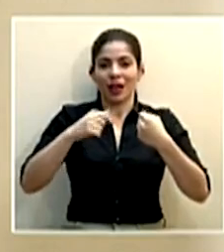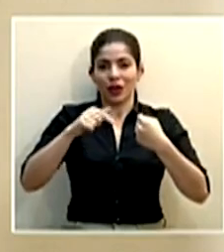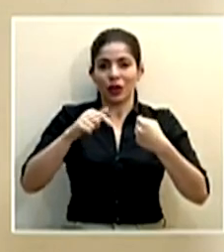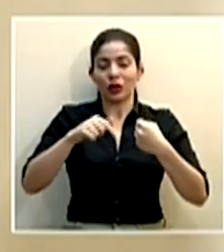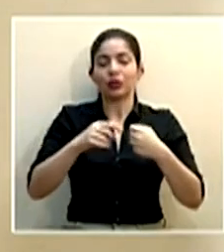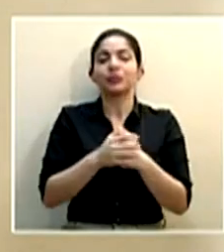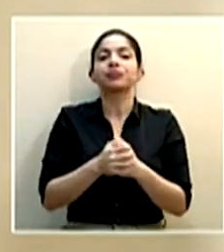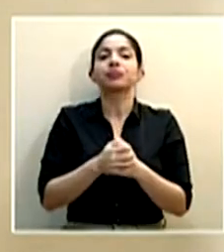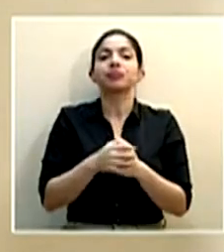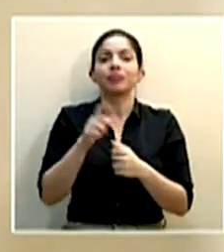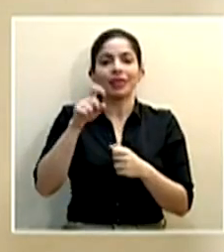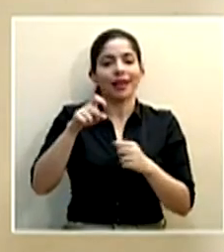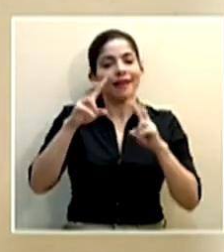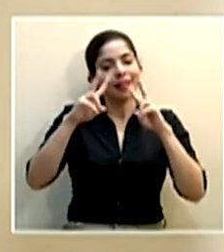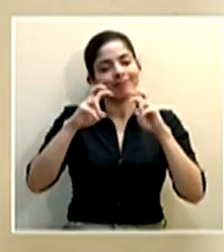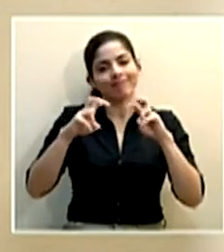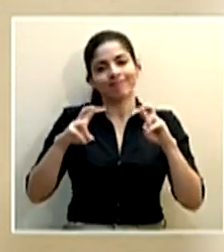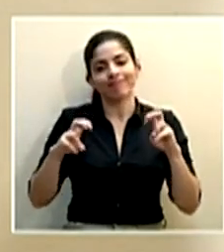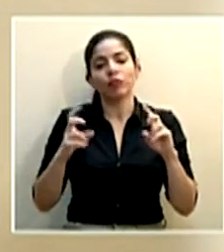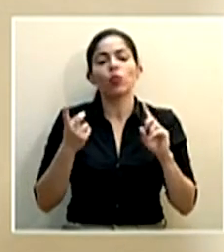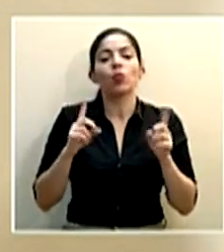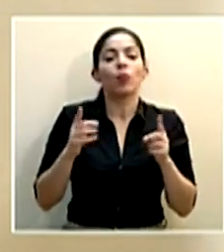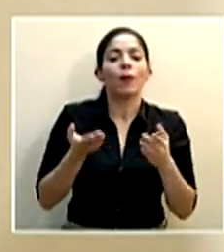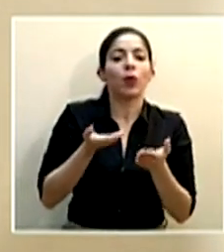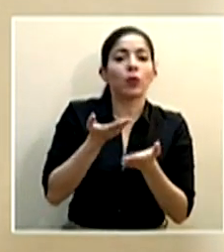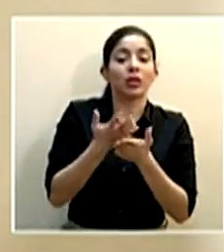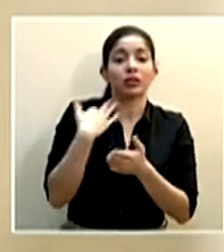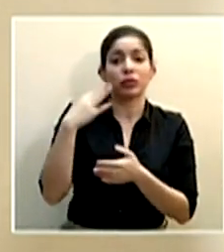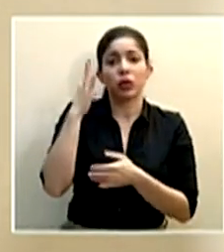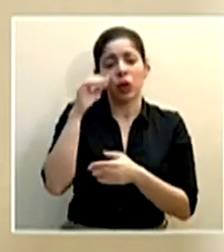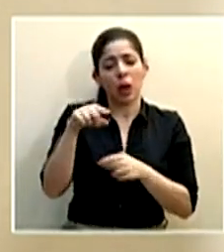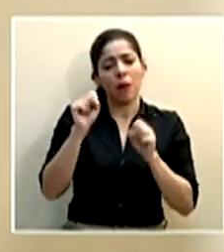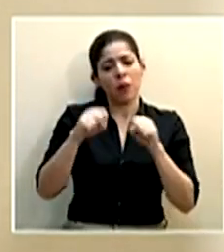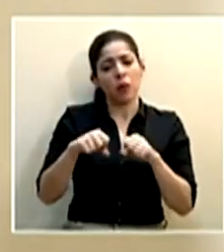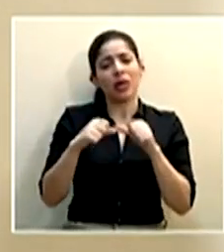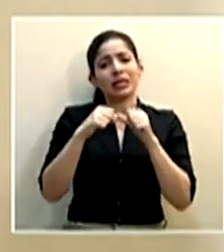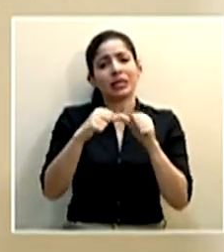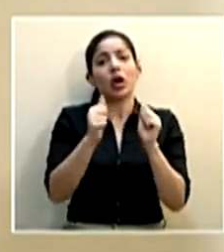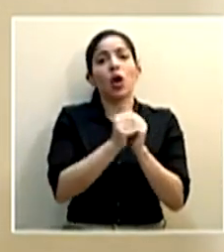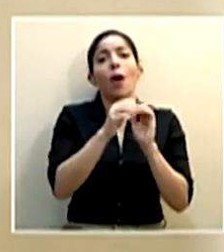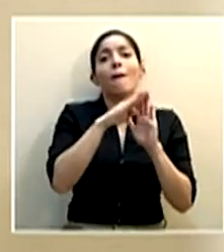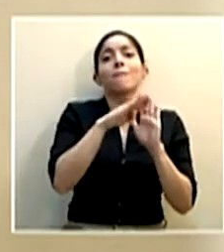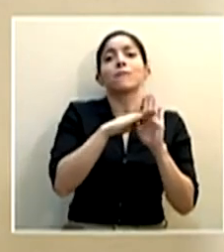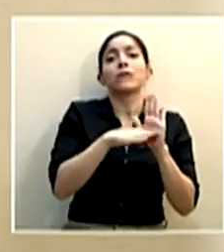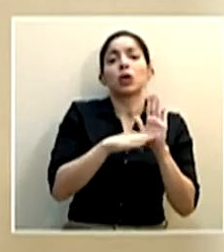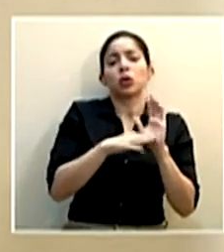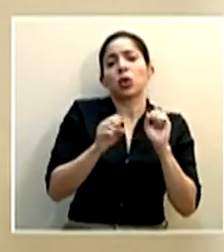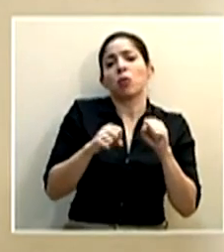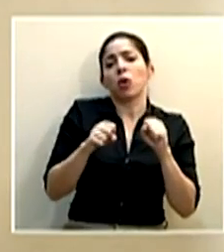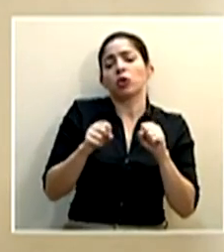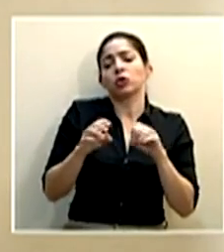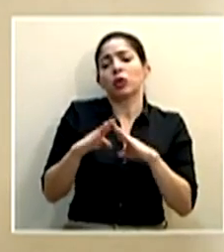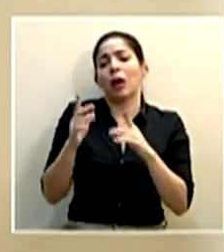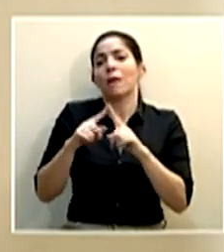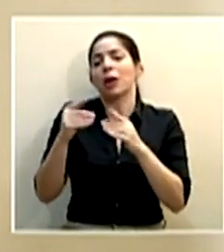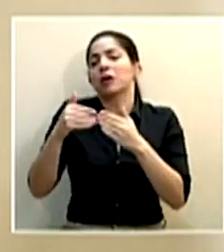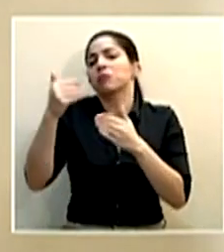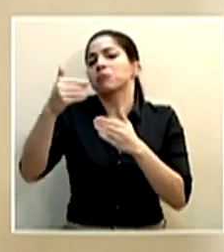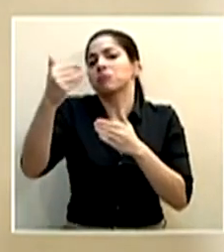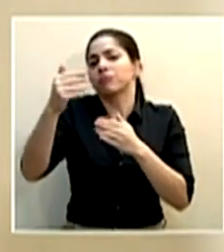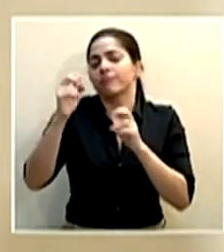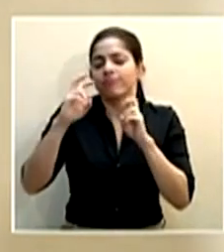ese sentido pues teníamos que analizar justamente cuál es la propuesta. Yo creo que eso se puede mantener con los protocolos adecuados, pero podríamos eventualmente estar